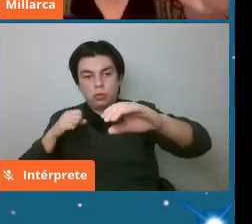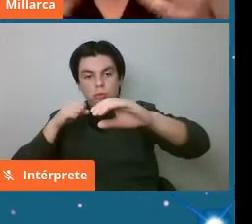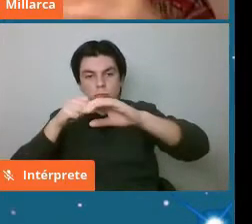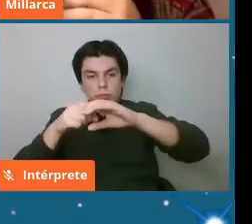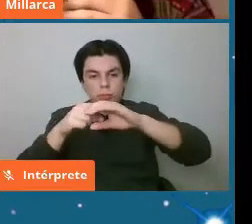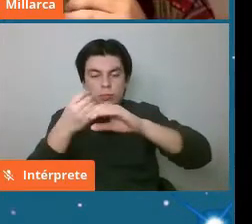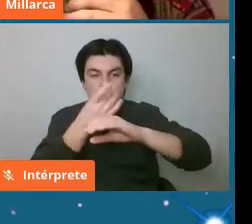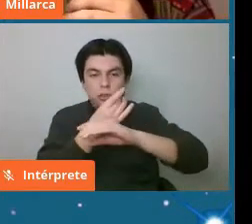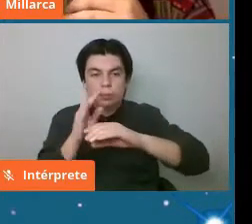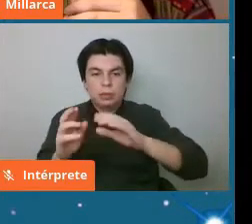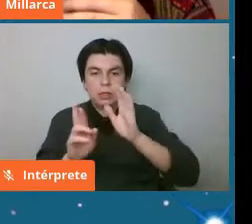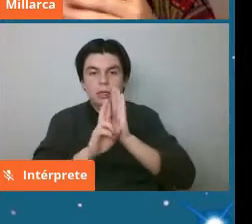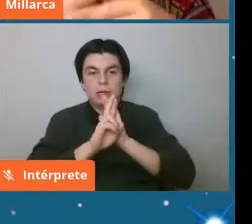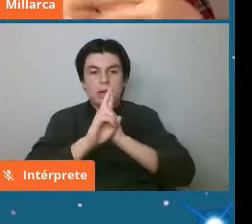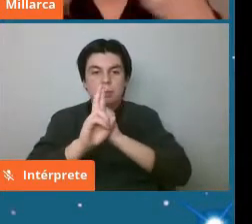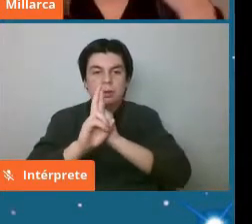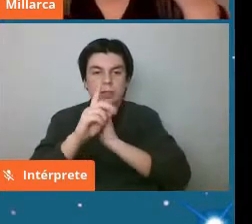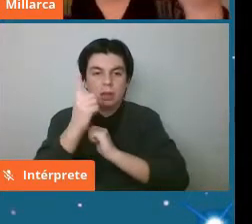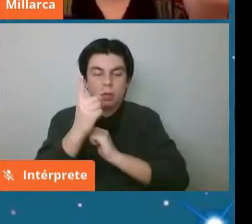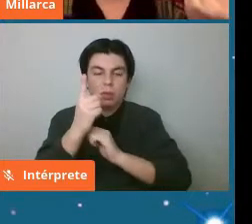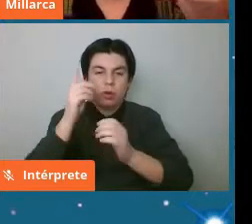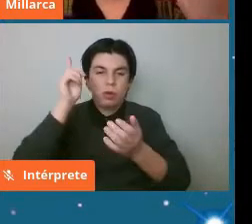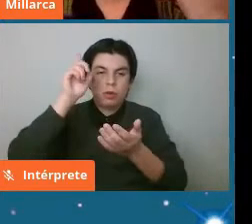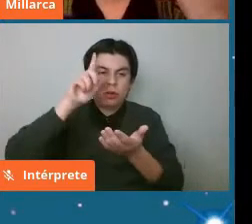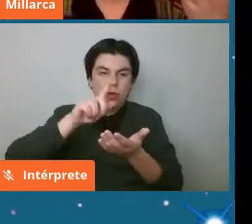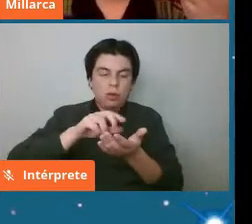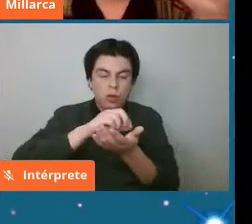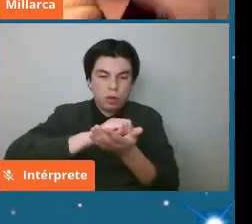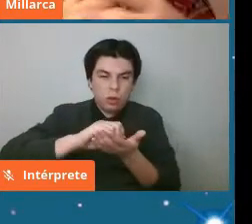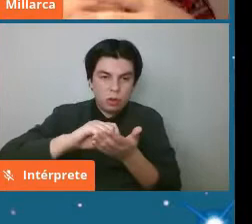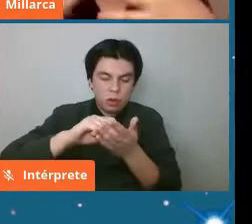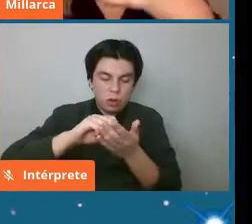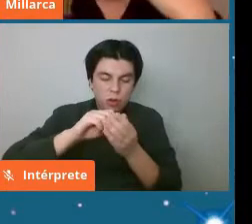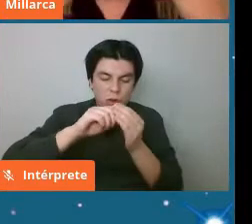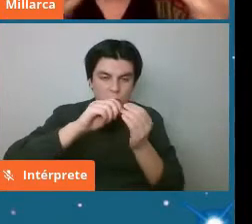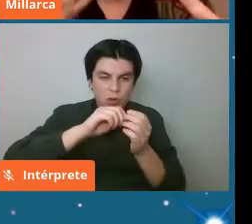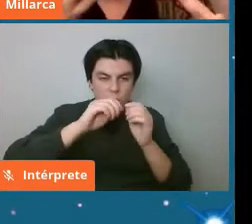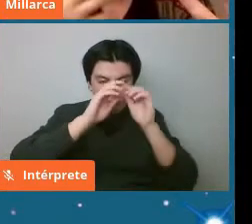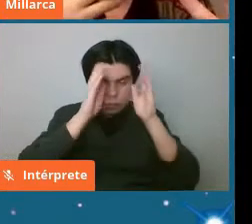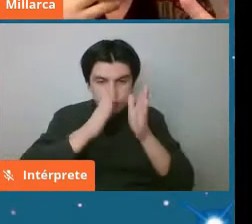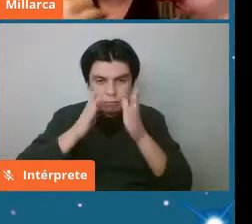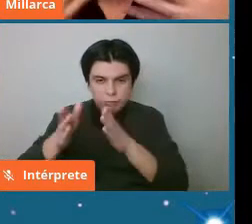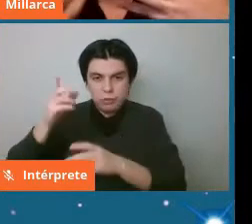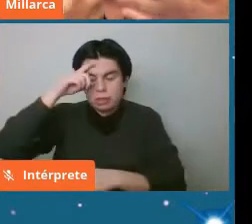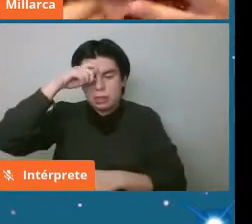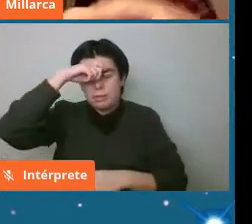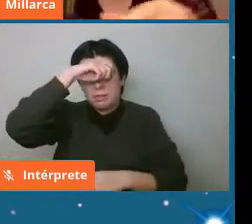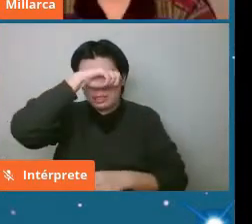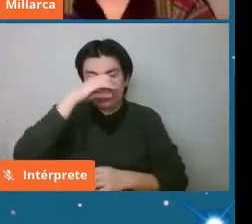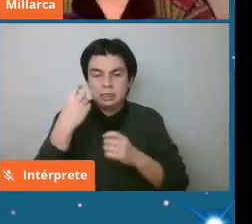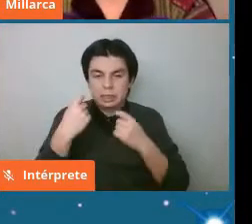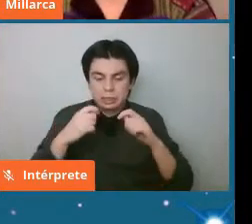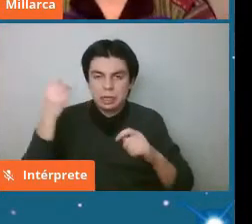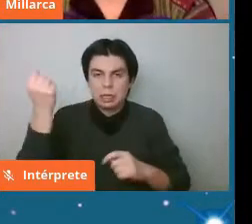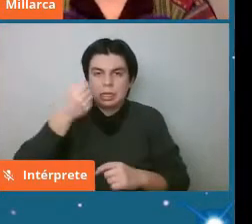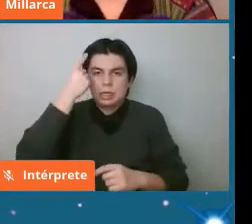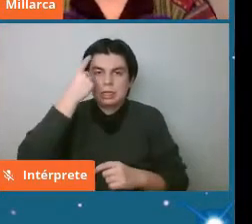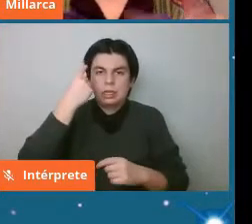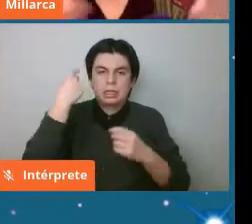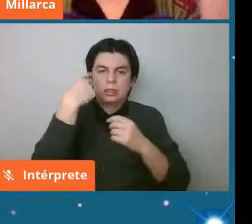representa una de las litologías entonces que tiene bastante complejidad tratar de entender un espectro de un asteroide